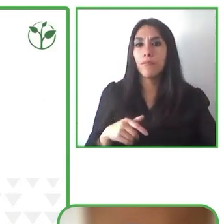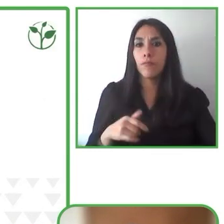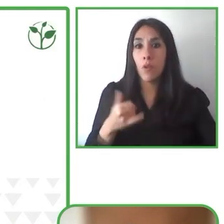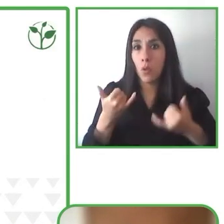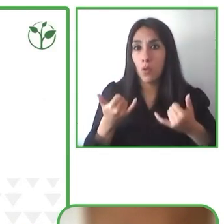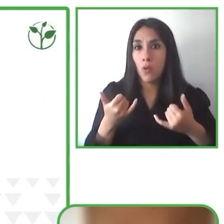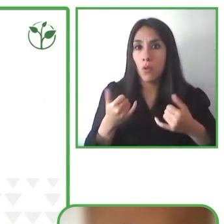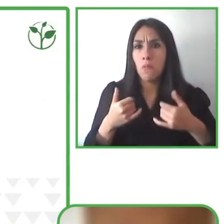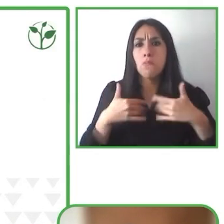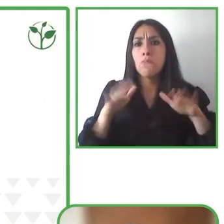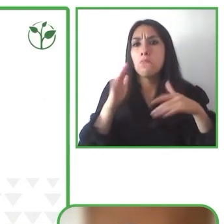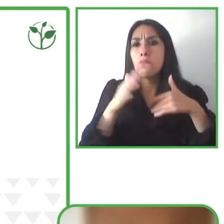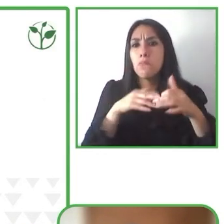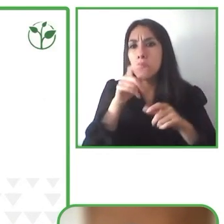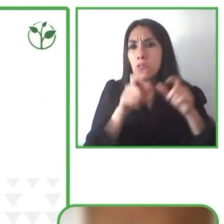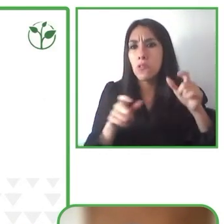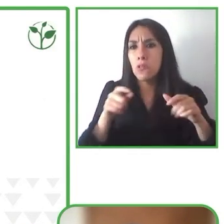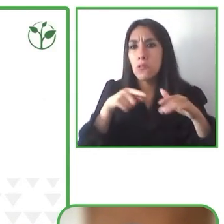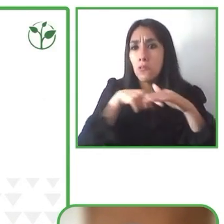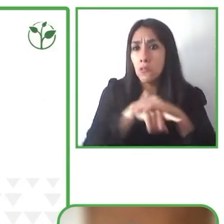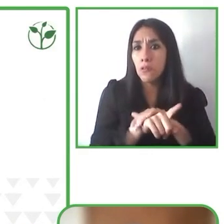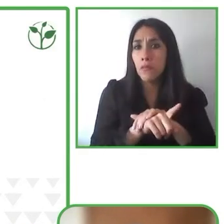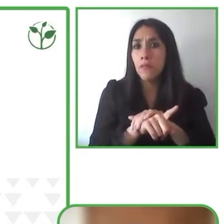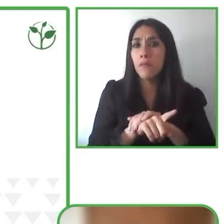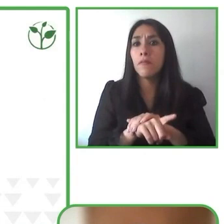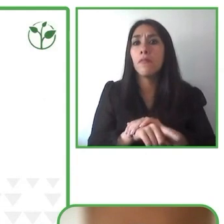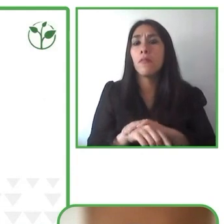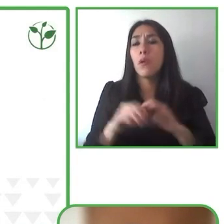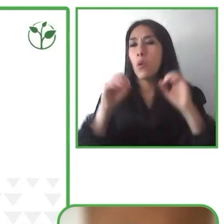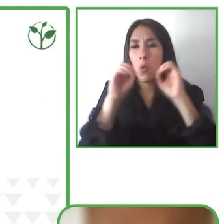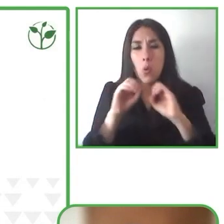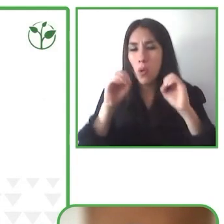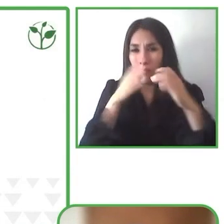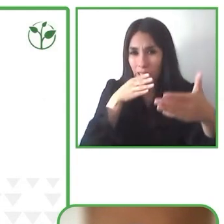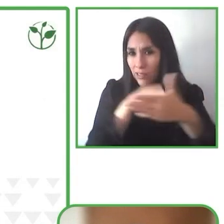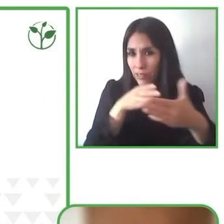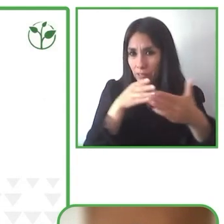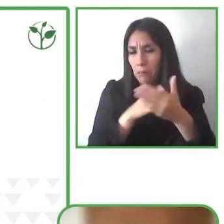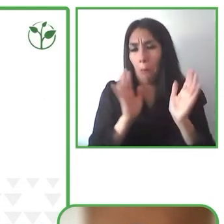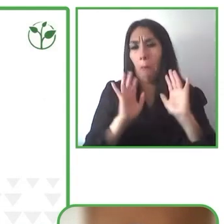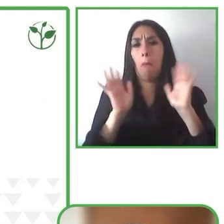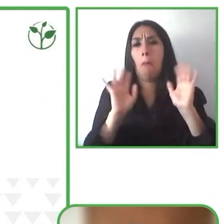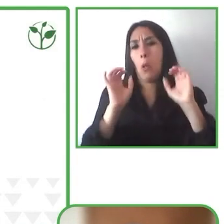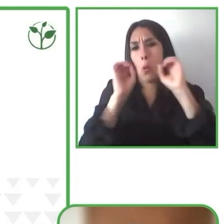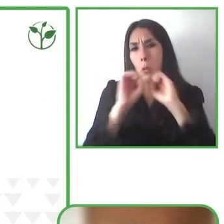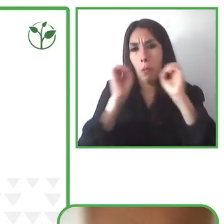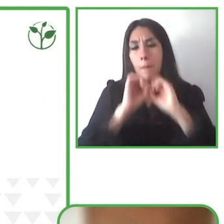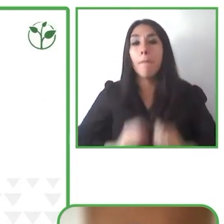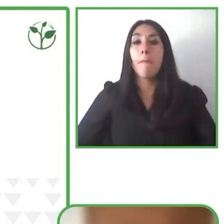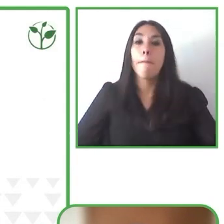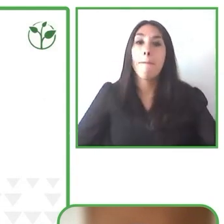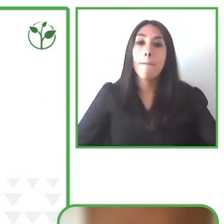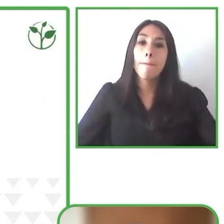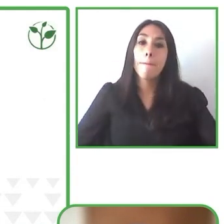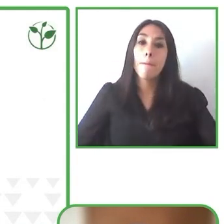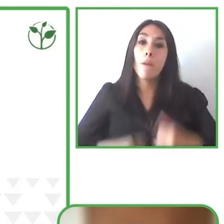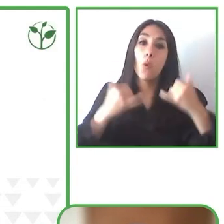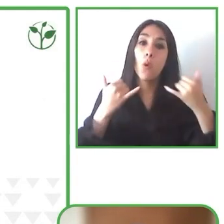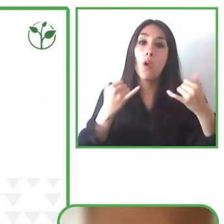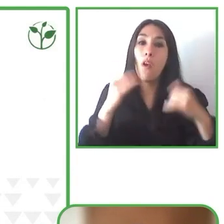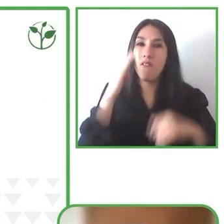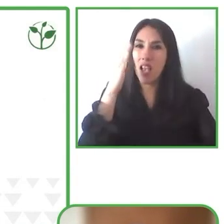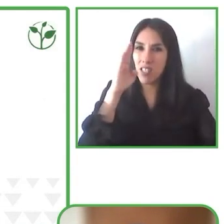acceder sin tener ningún tipo de limitación algo que quizás parece muy básico pero que sabemos que en las grandes